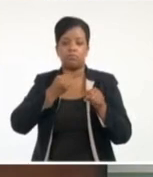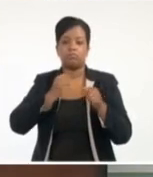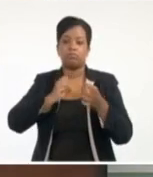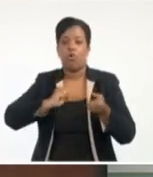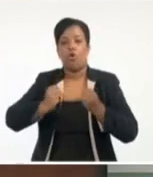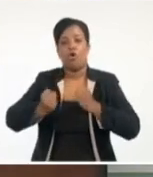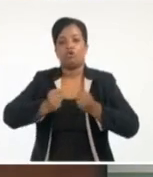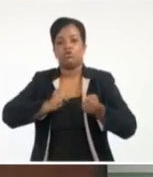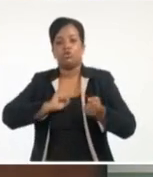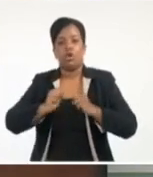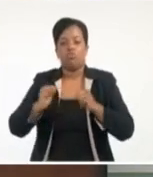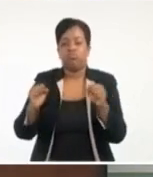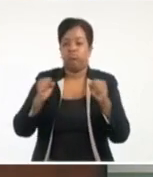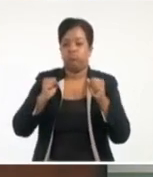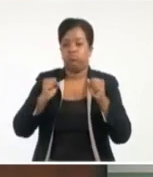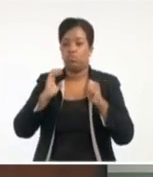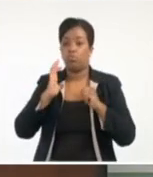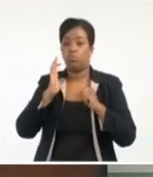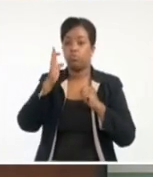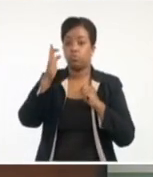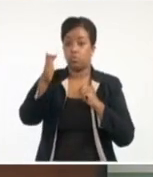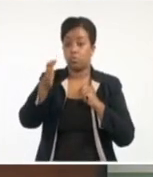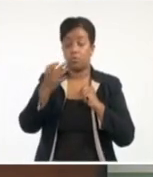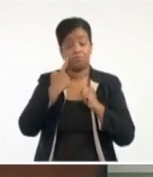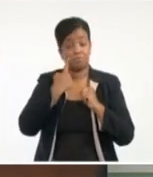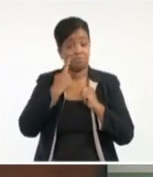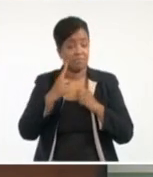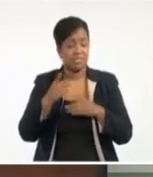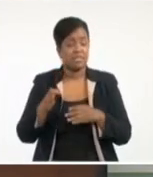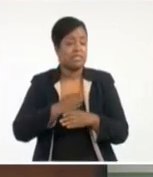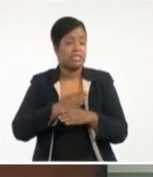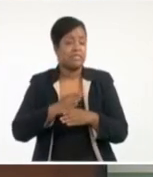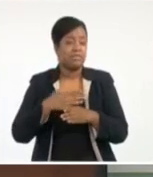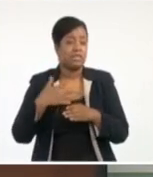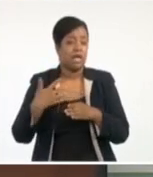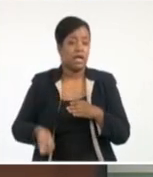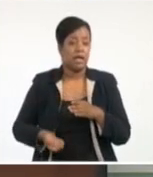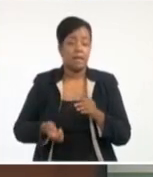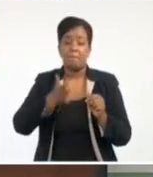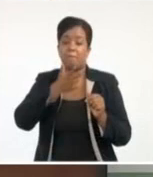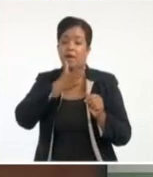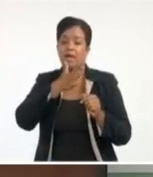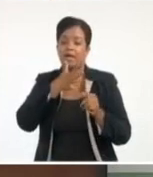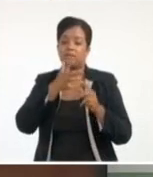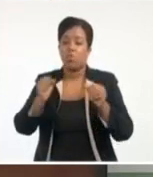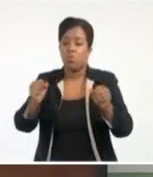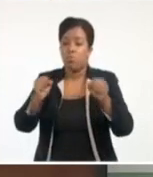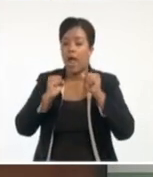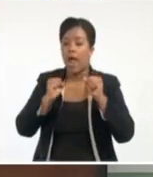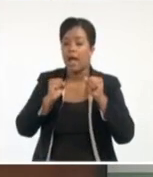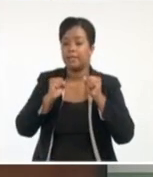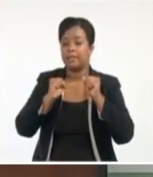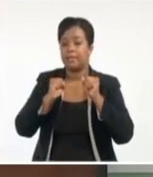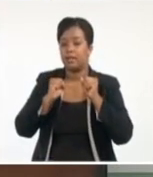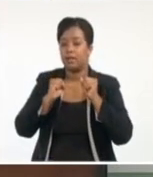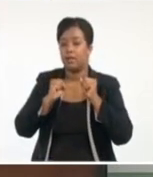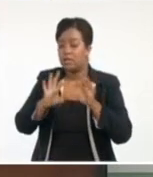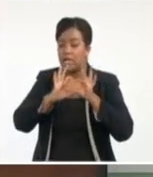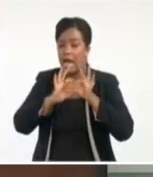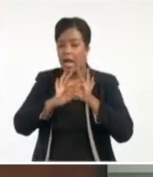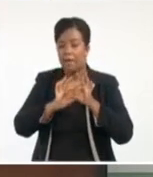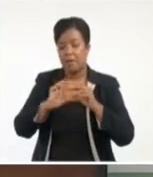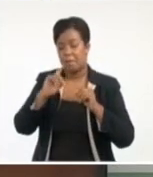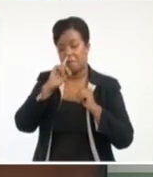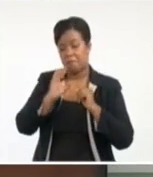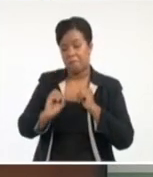futuro. Quiere decir que no parece que va a ganar mucho más en intensidad, aunque se